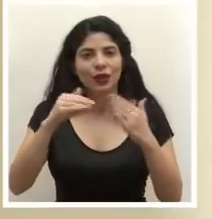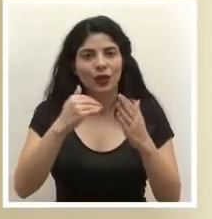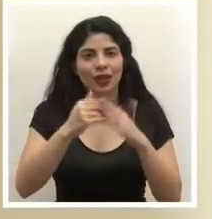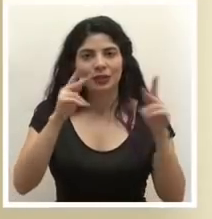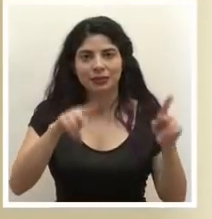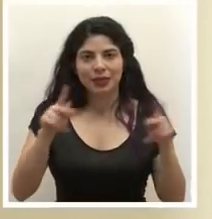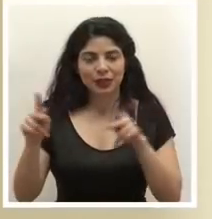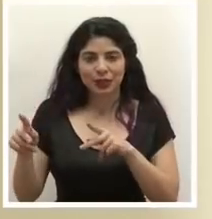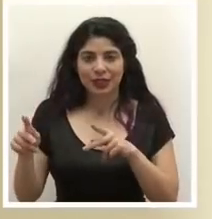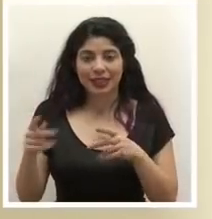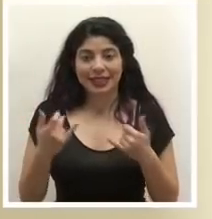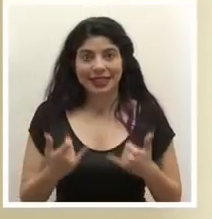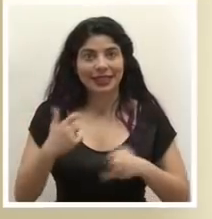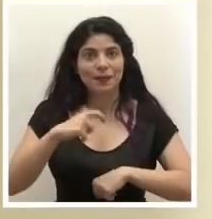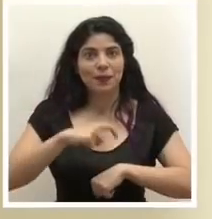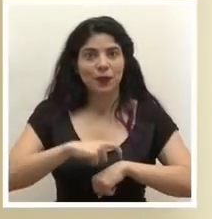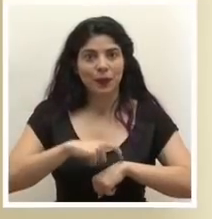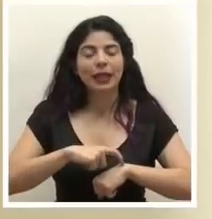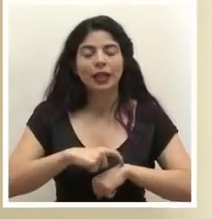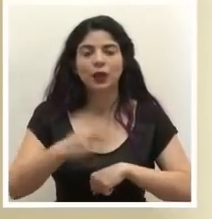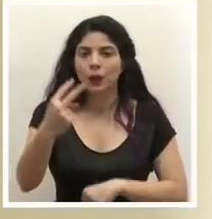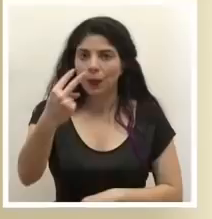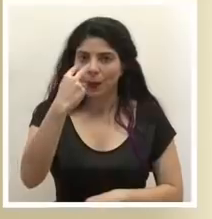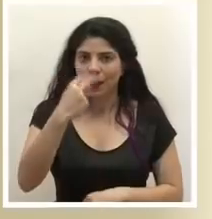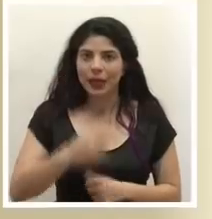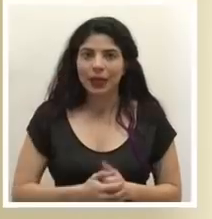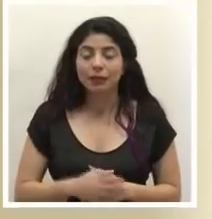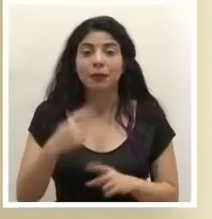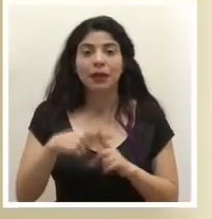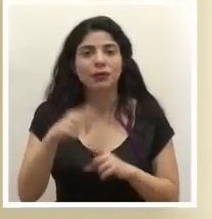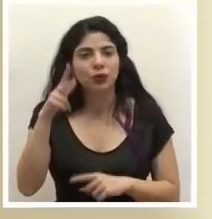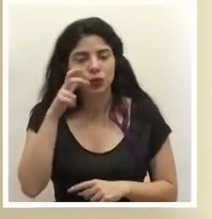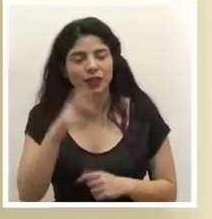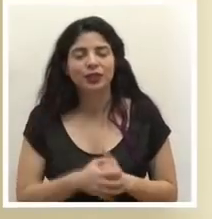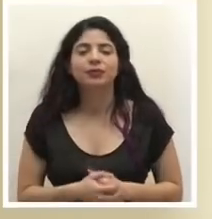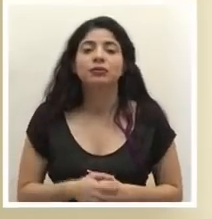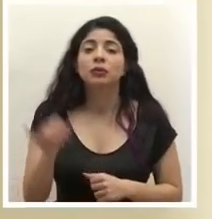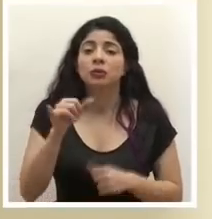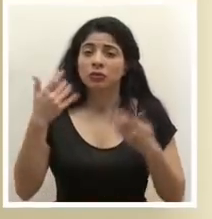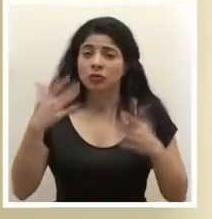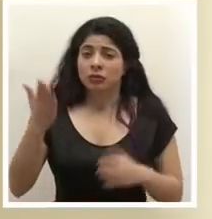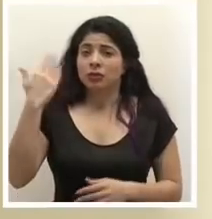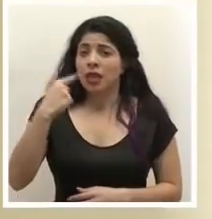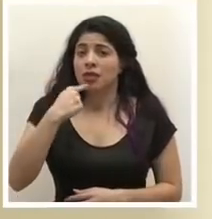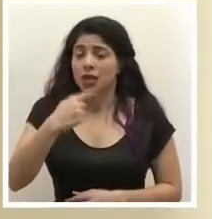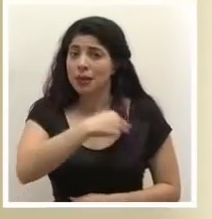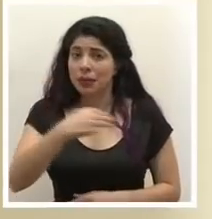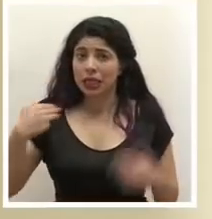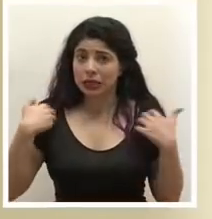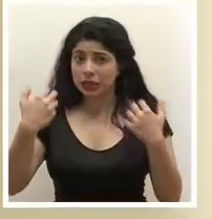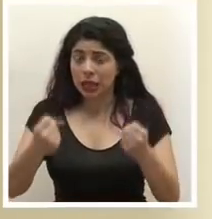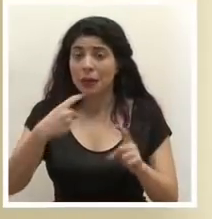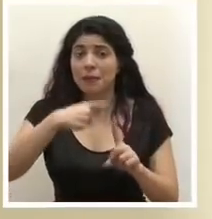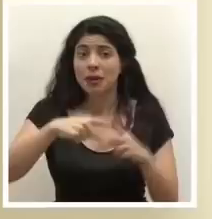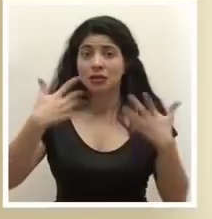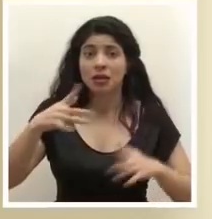que en este momento nos están viendo y escuchando. Como ya ha mencionado tanto el señor ministro de Salud como